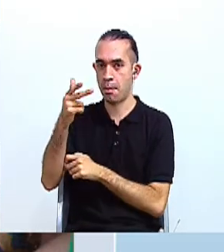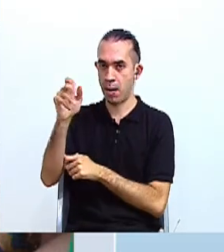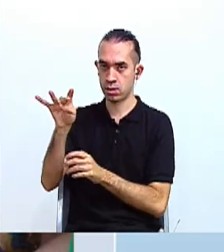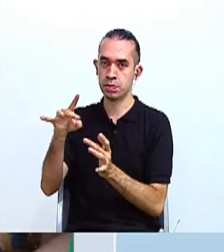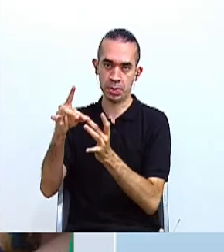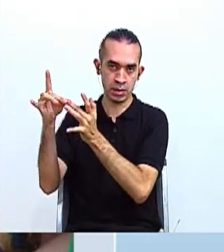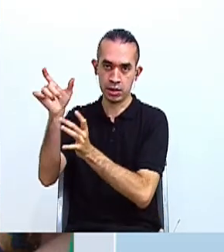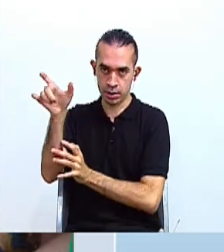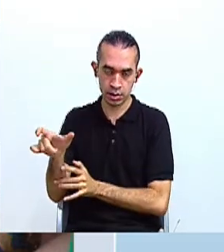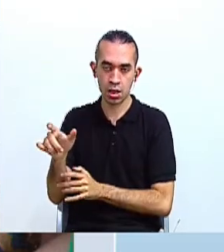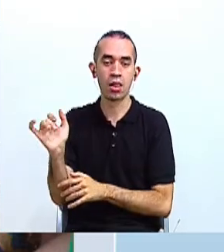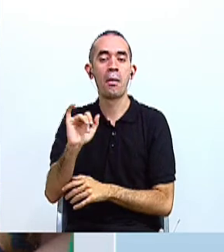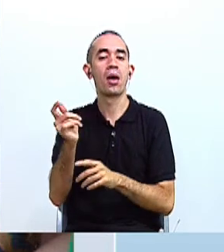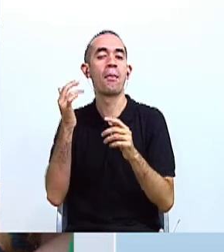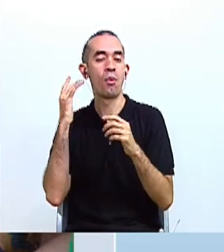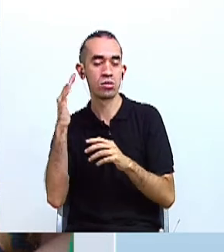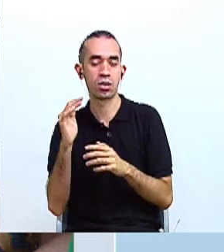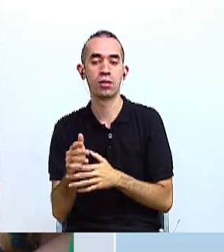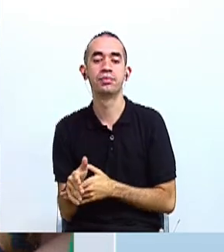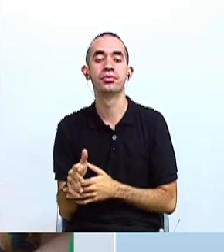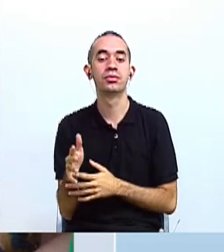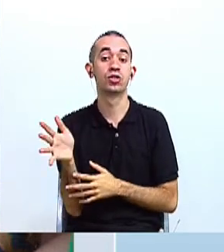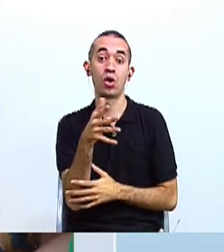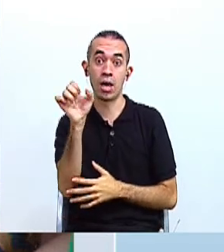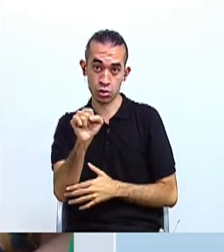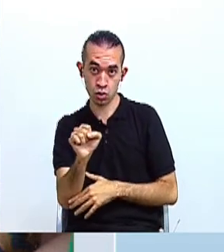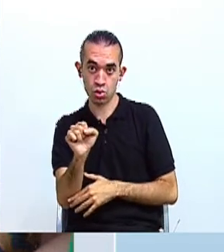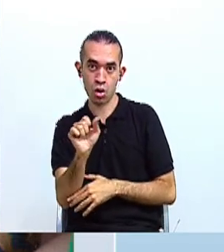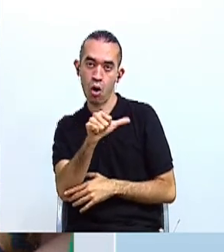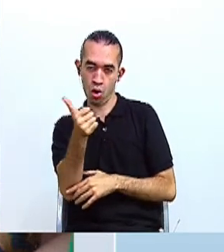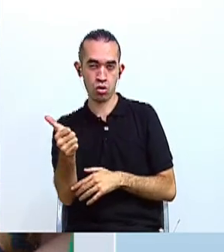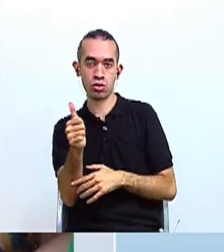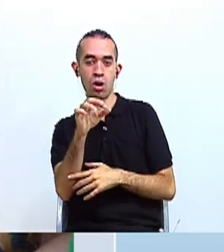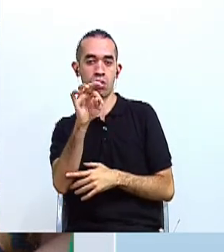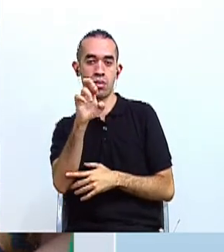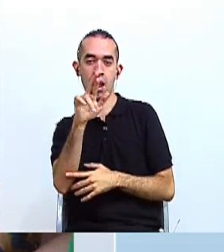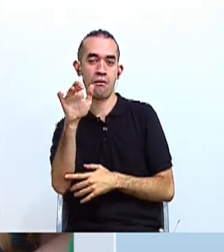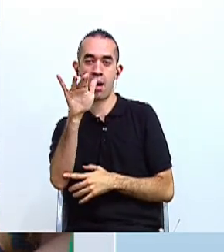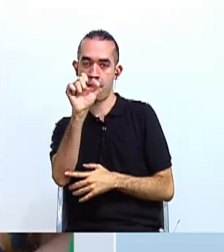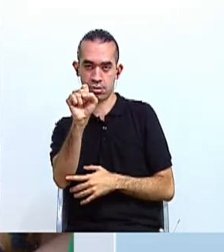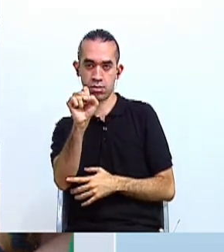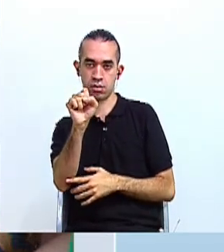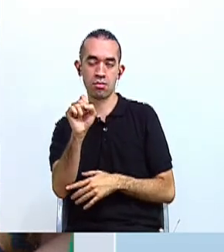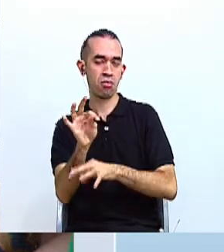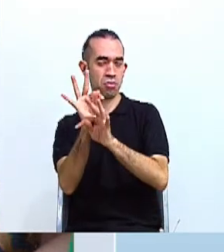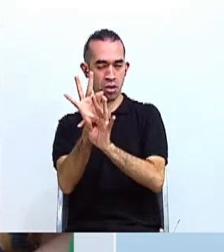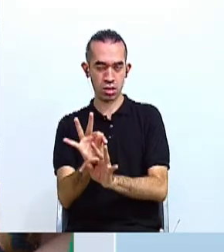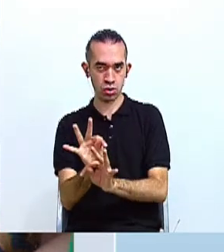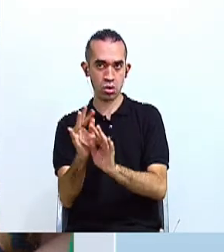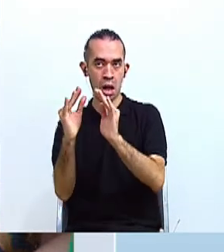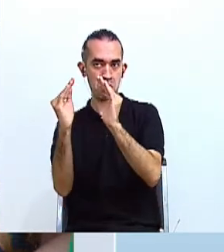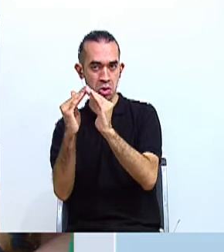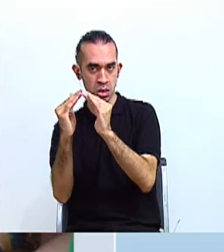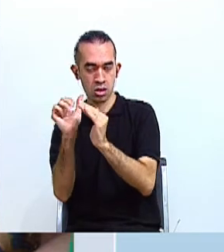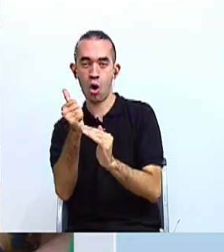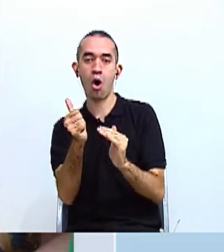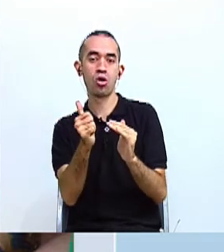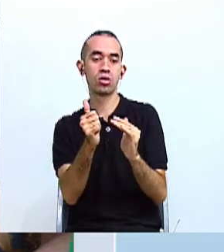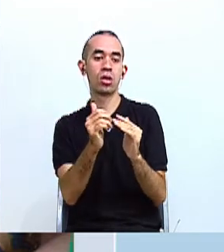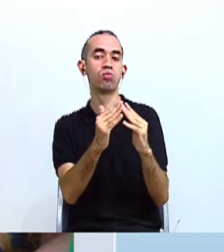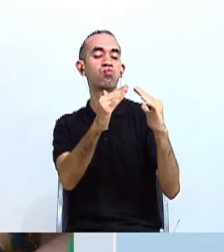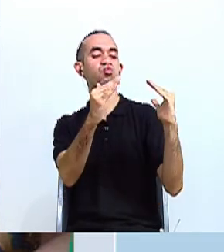Los Térrabas, en el Pacífico Sur, algunos de sus integrantes viven en viviendas muy tradicionales y otros en viviendas menos